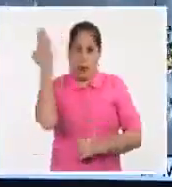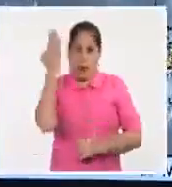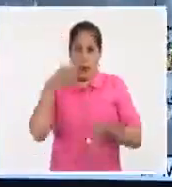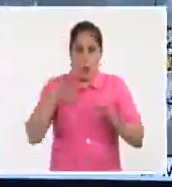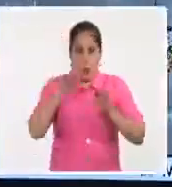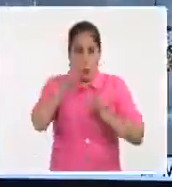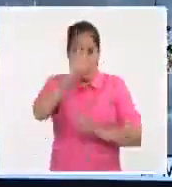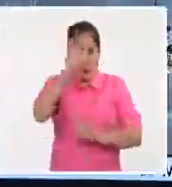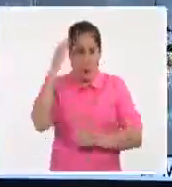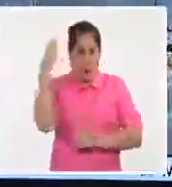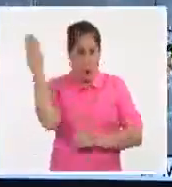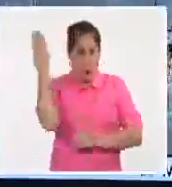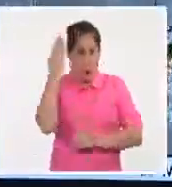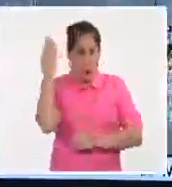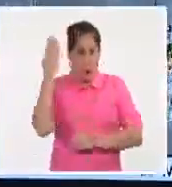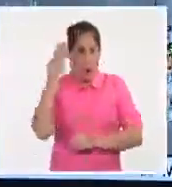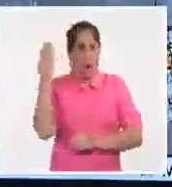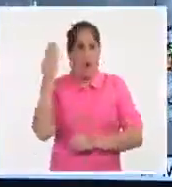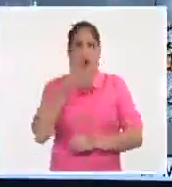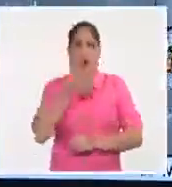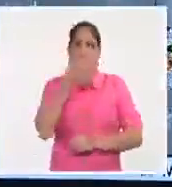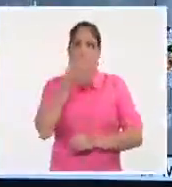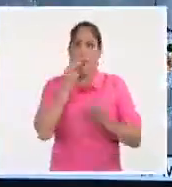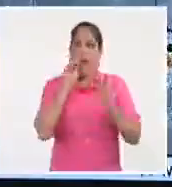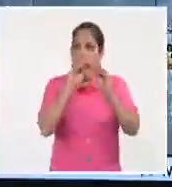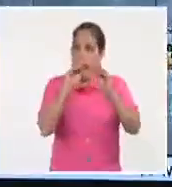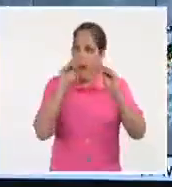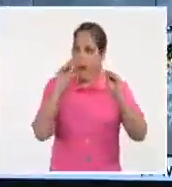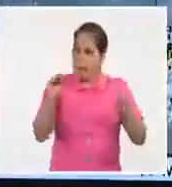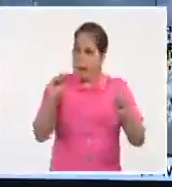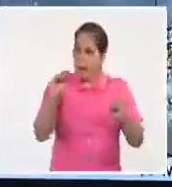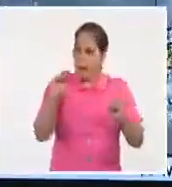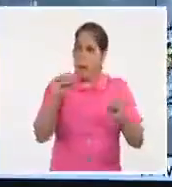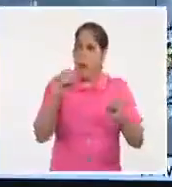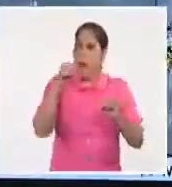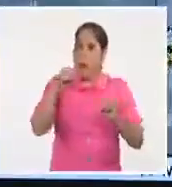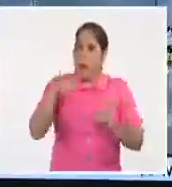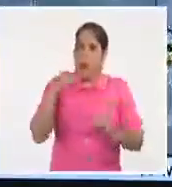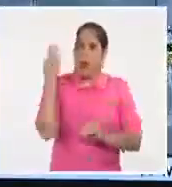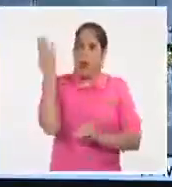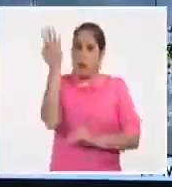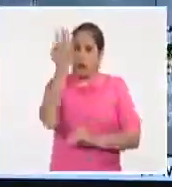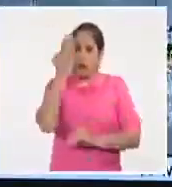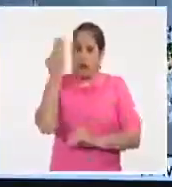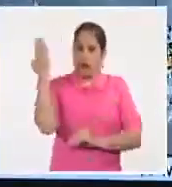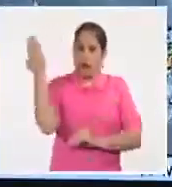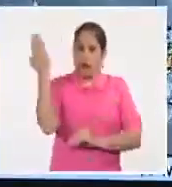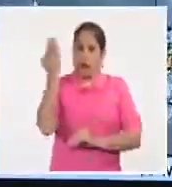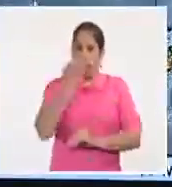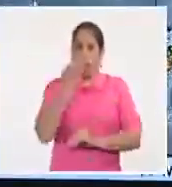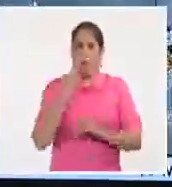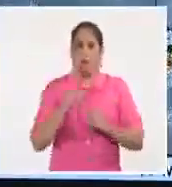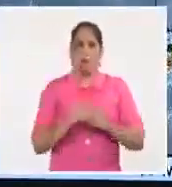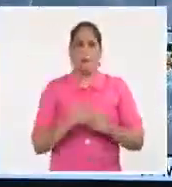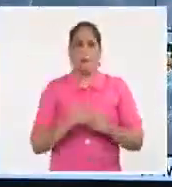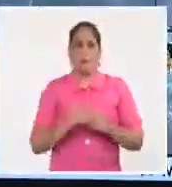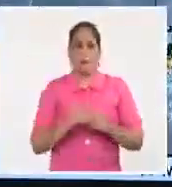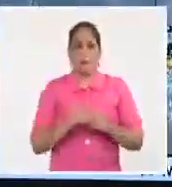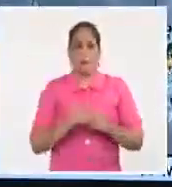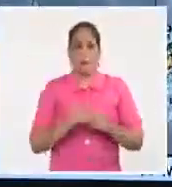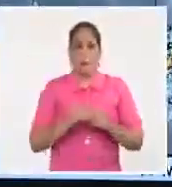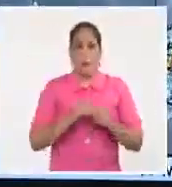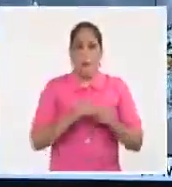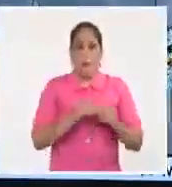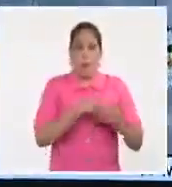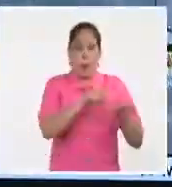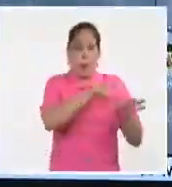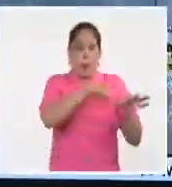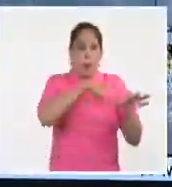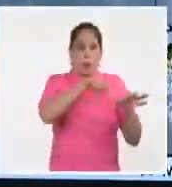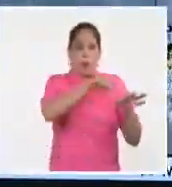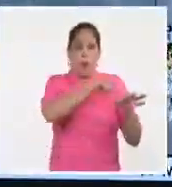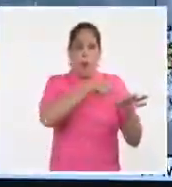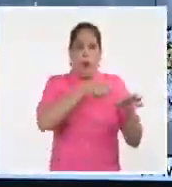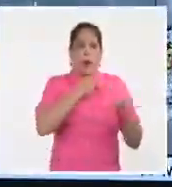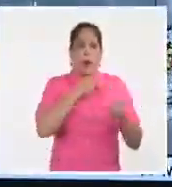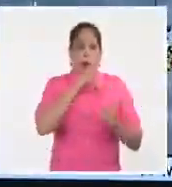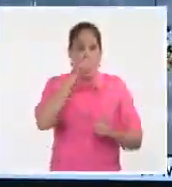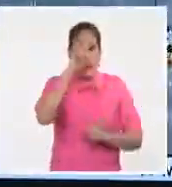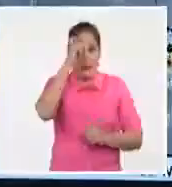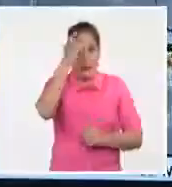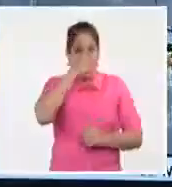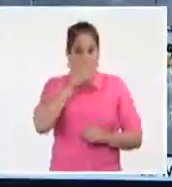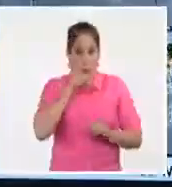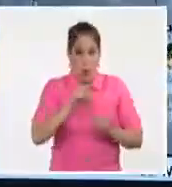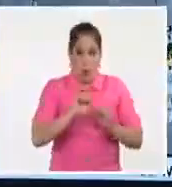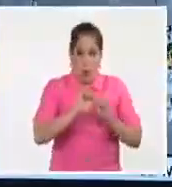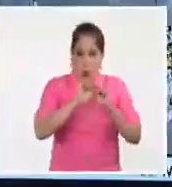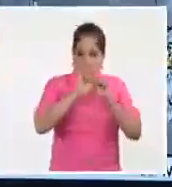de Meteorología continúa emitiendo avisos de ciclón tropical ahora sobre la ya formada tormenta tropical Elsa, que esta